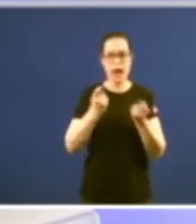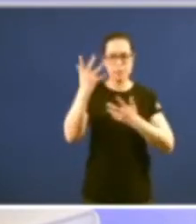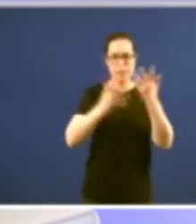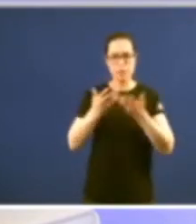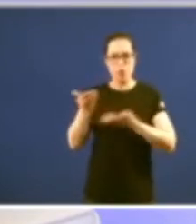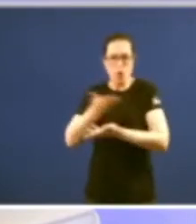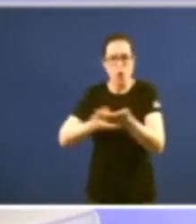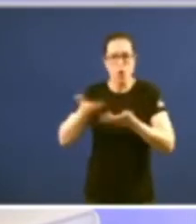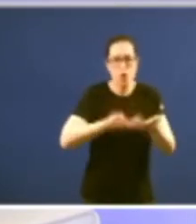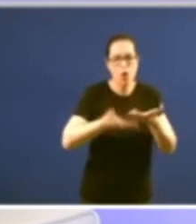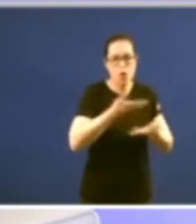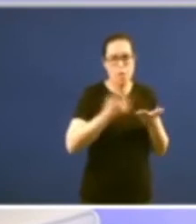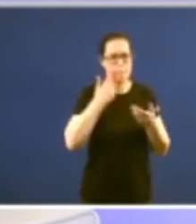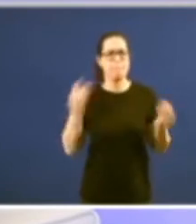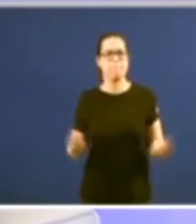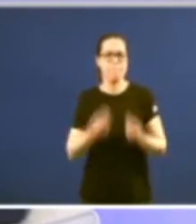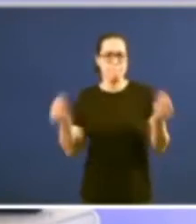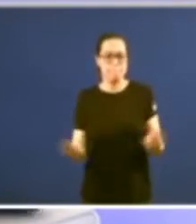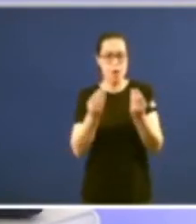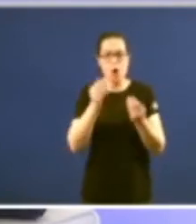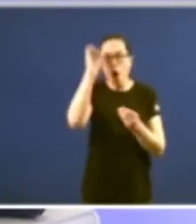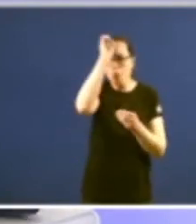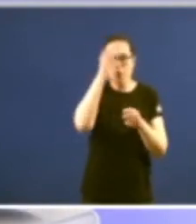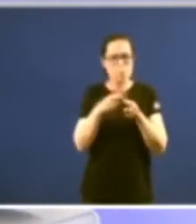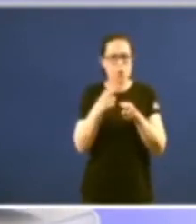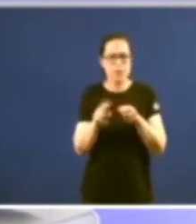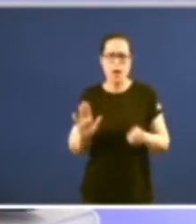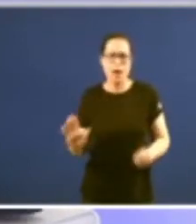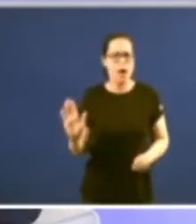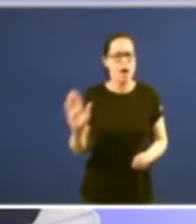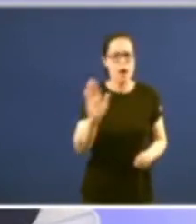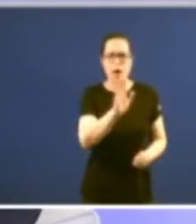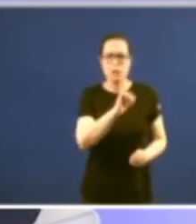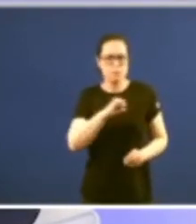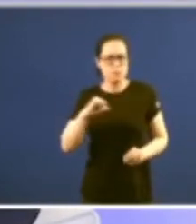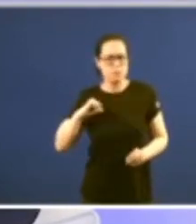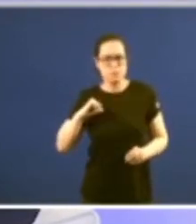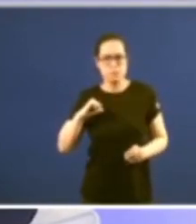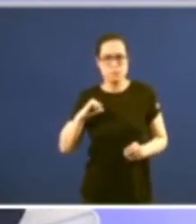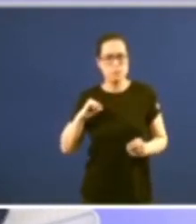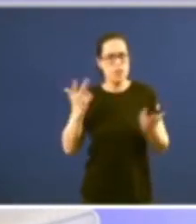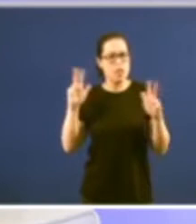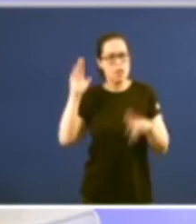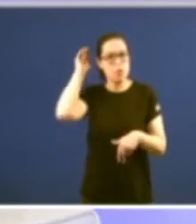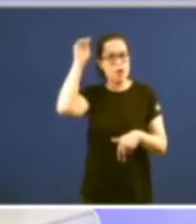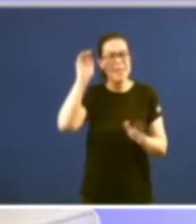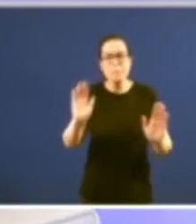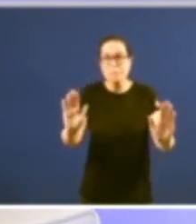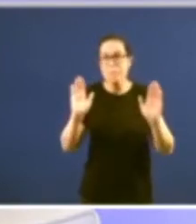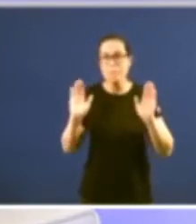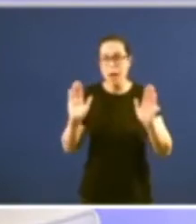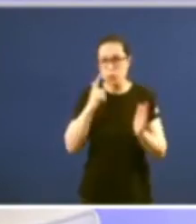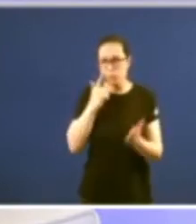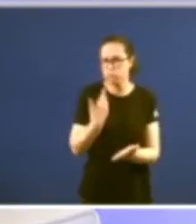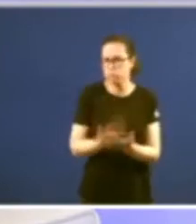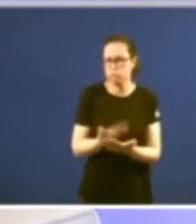tanto cada un pode ter a posición política que queira que é absolutamente obvio só faltaría estamos nun Estado democrático pero o que non se pode negar a